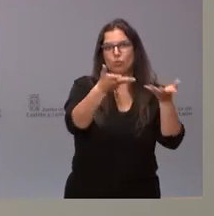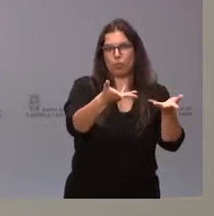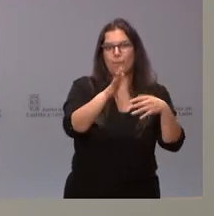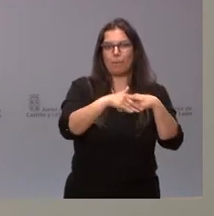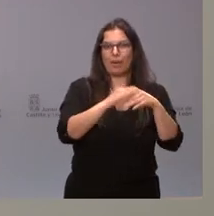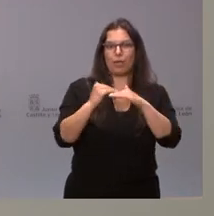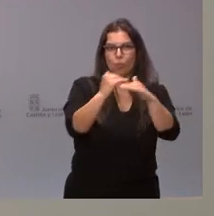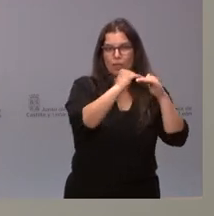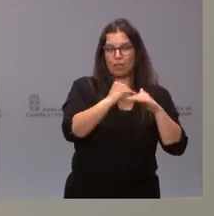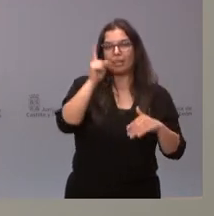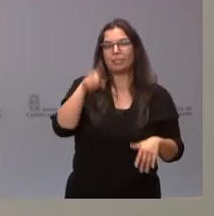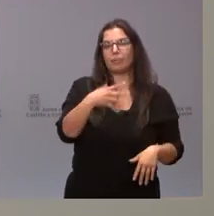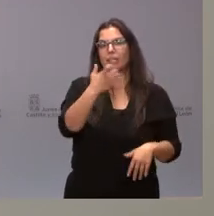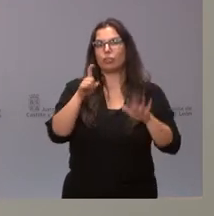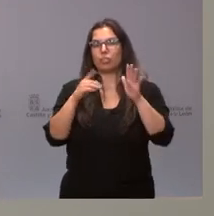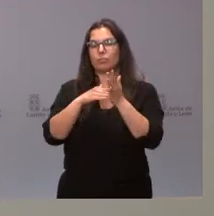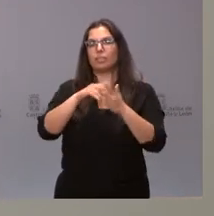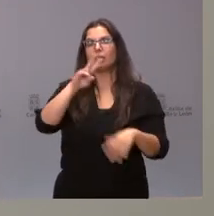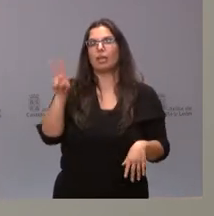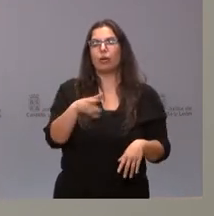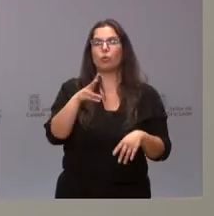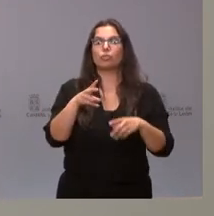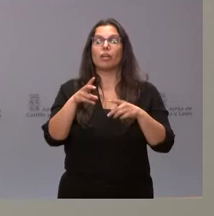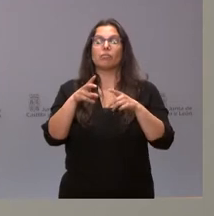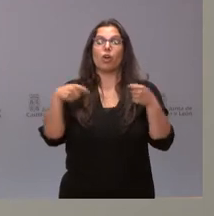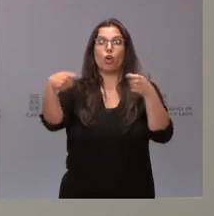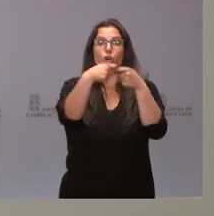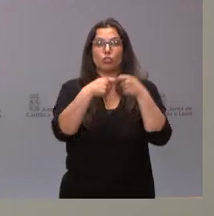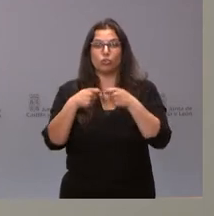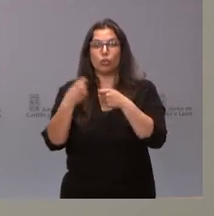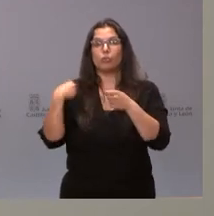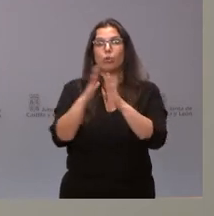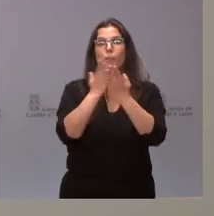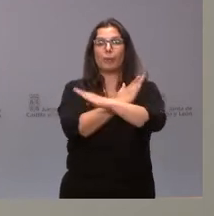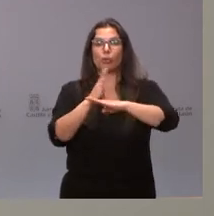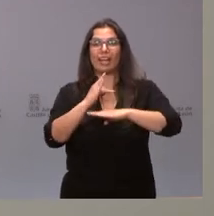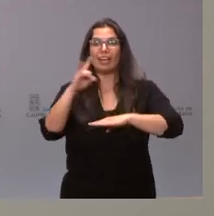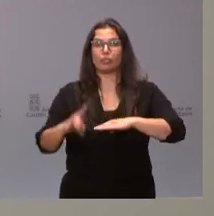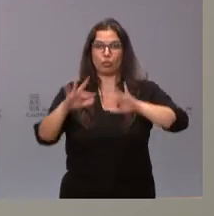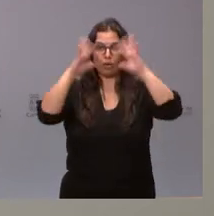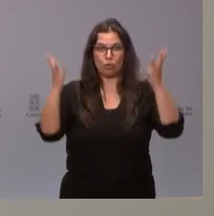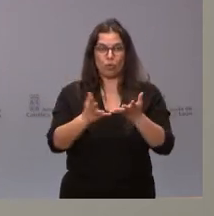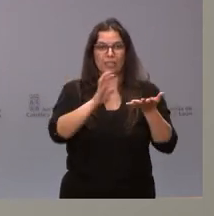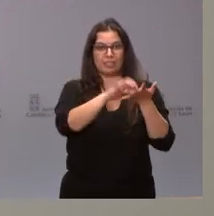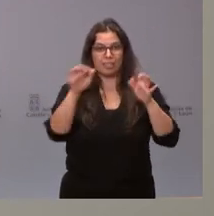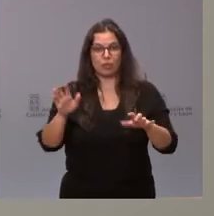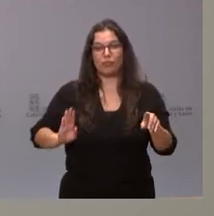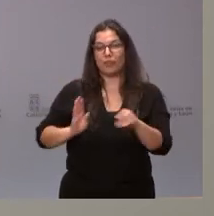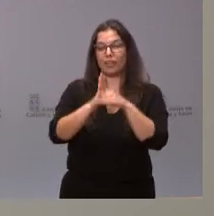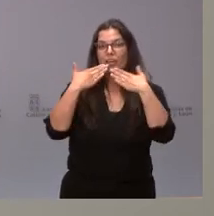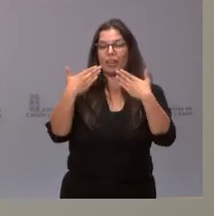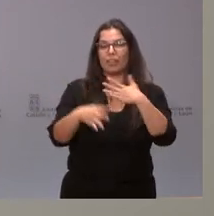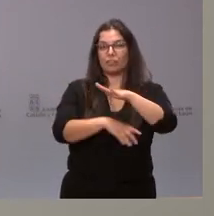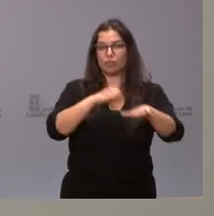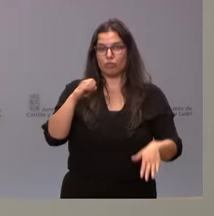506.000 euros al consorcio Bucle para potenciar la Biblioteca Electrónica Global de Castilla y León, en este caso financiados con